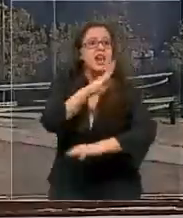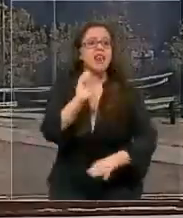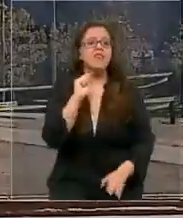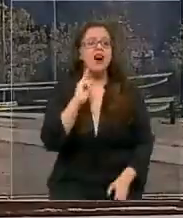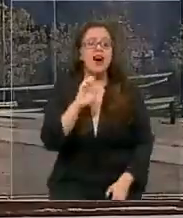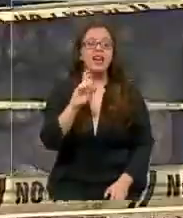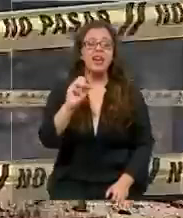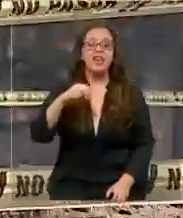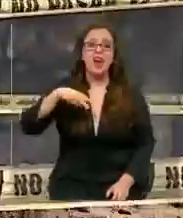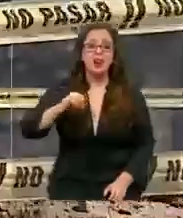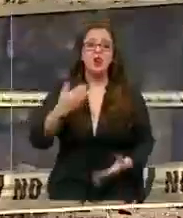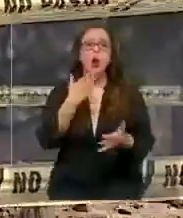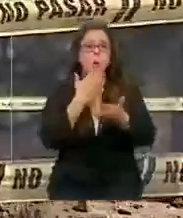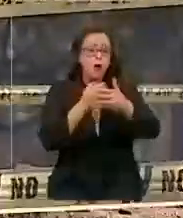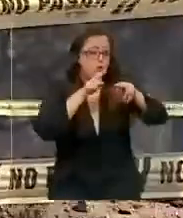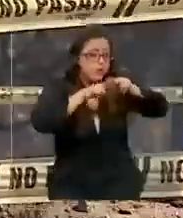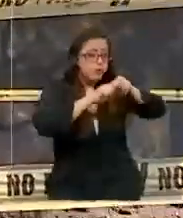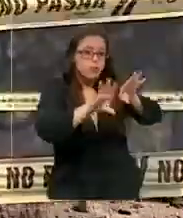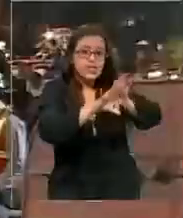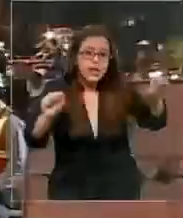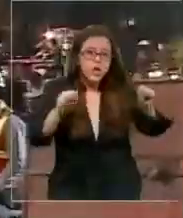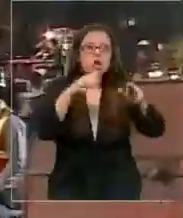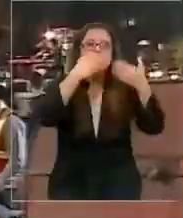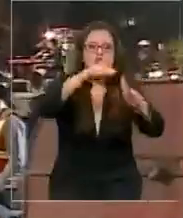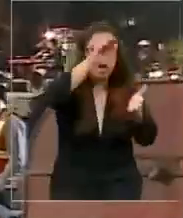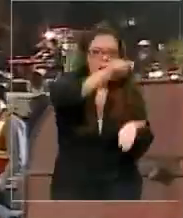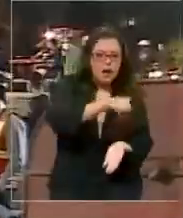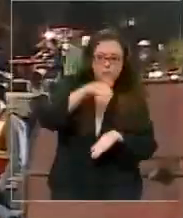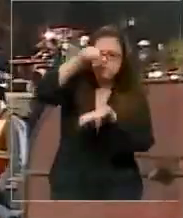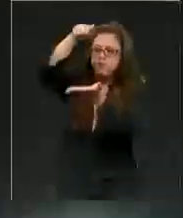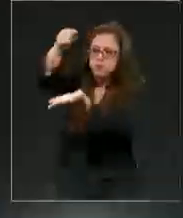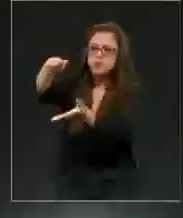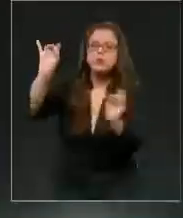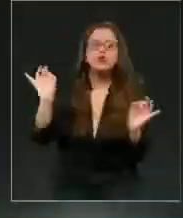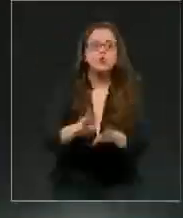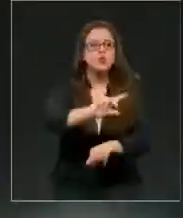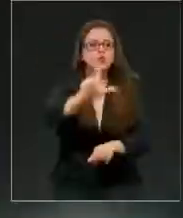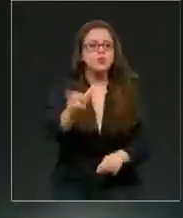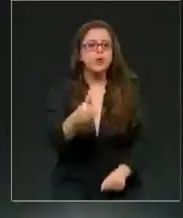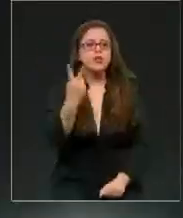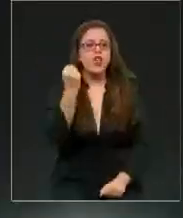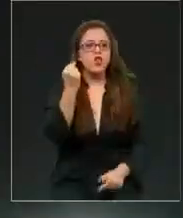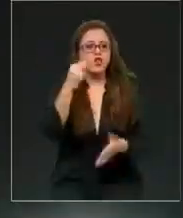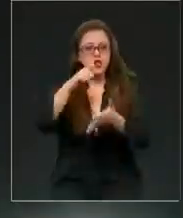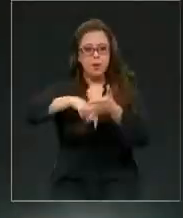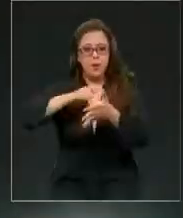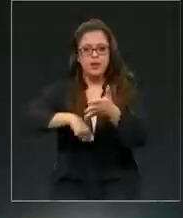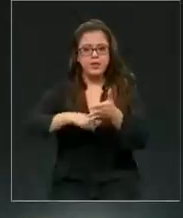repuesto una vez terminada su restauración, la que podría demorar hasta 12 meses.